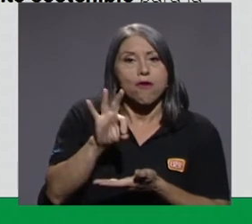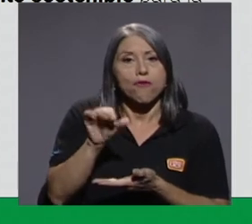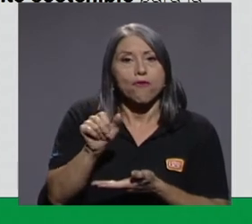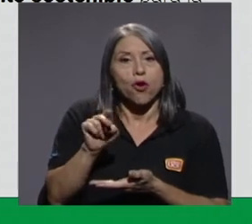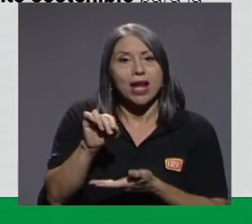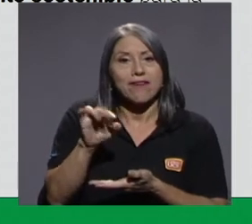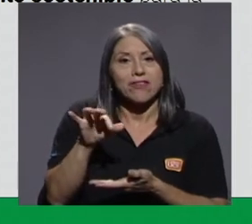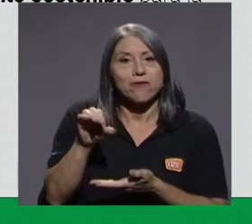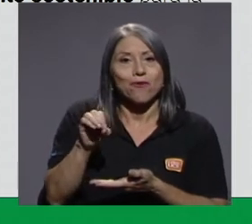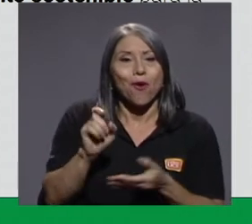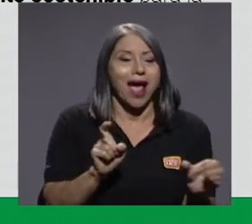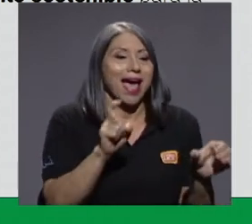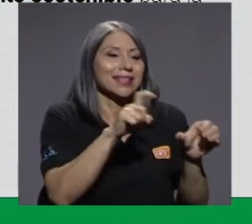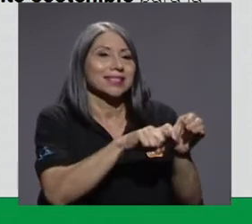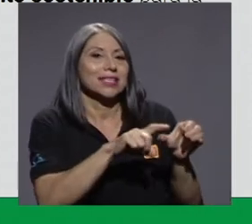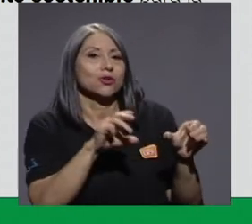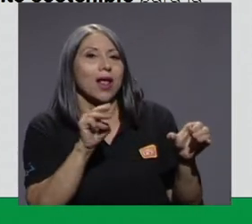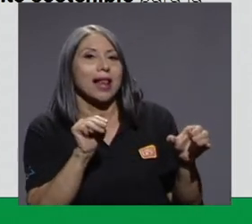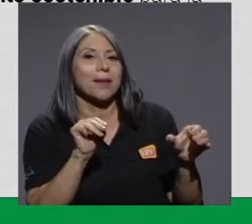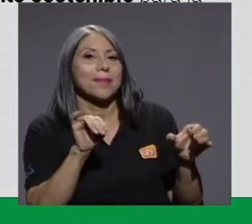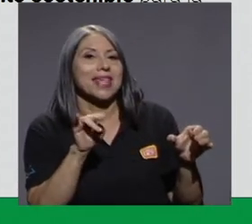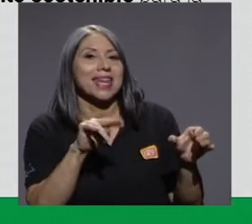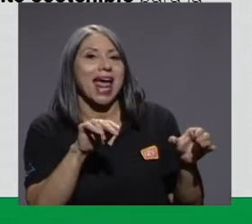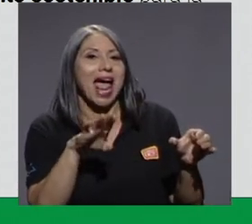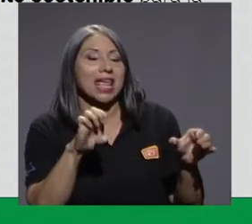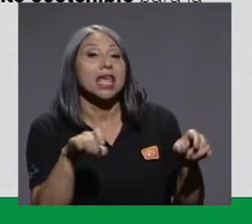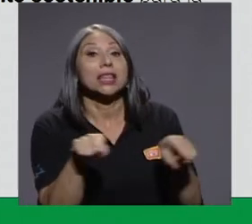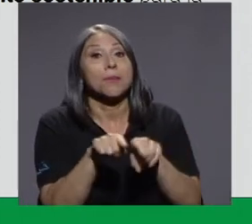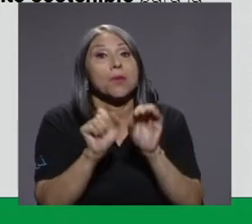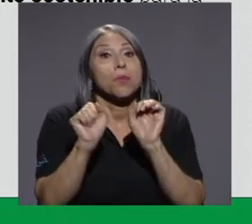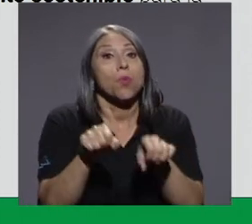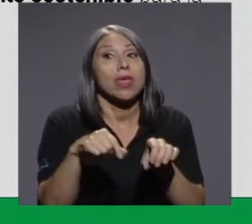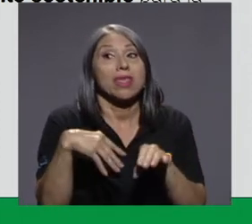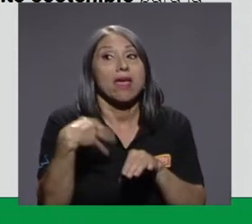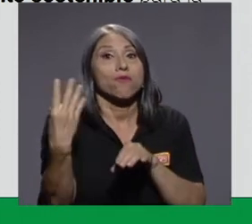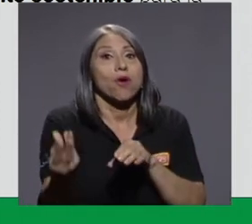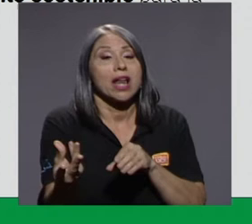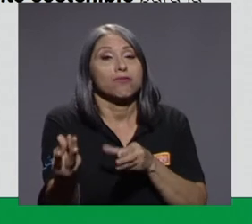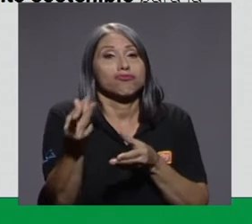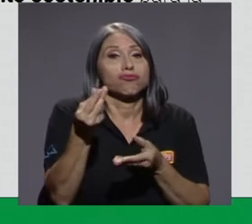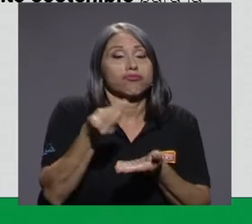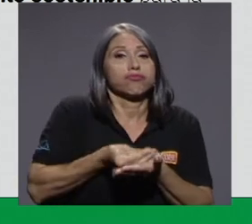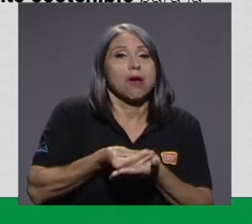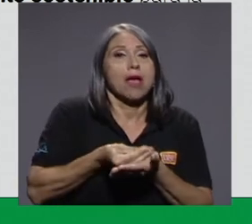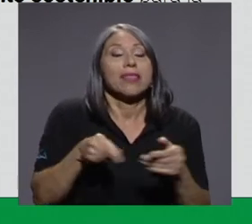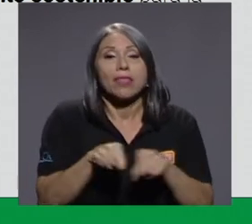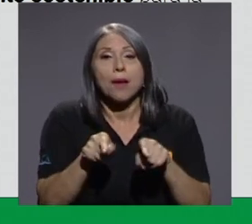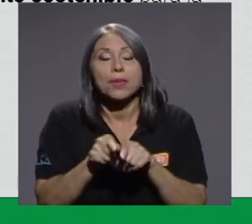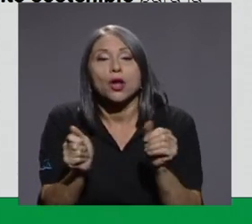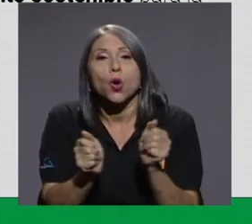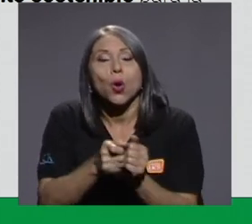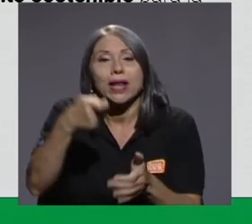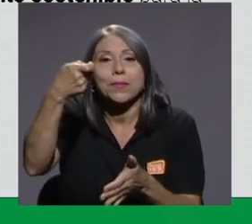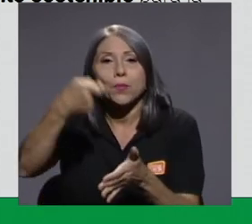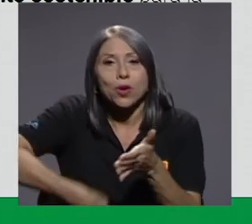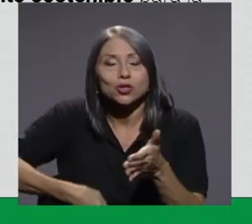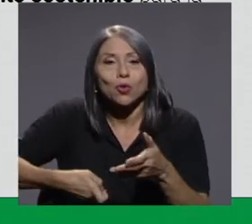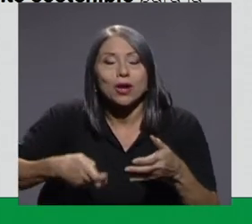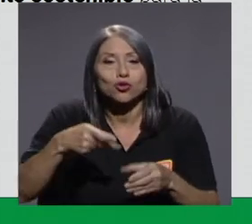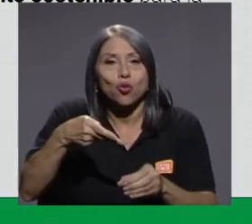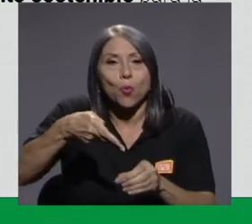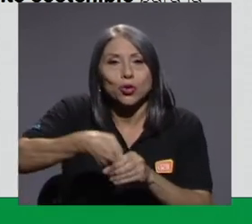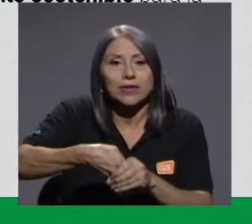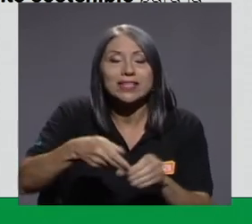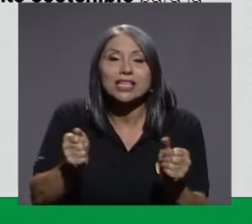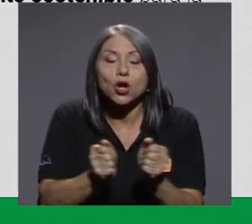la capacidad de captar recursos de fuera. Pero también se financia con el impuesto a los combustibles y además se financia con